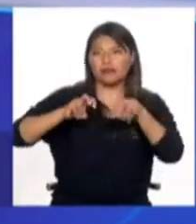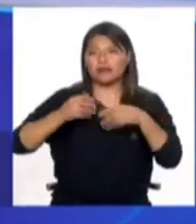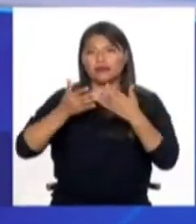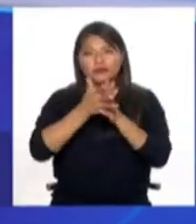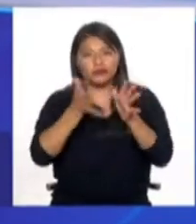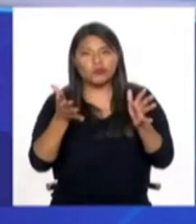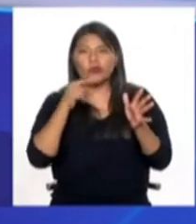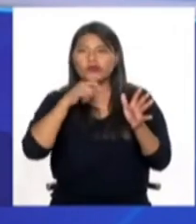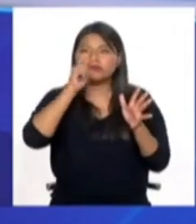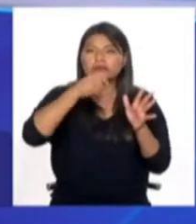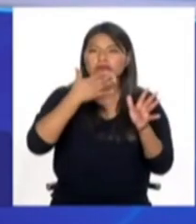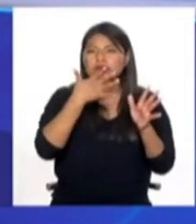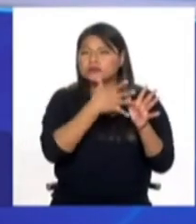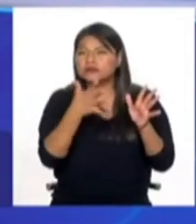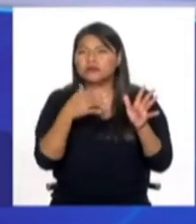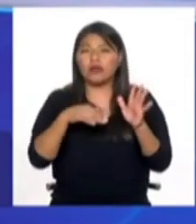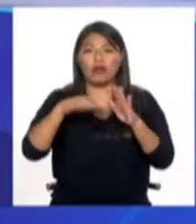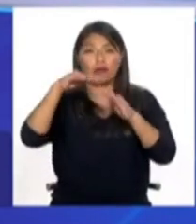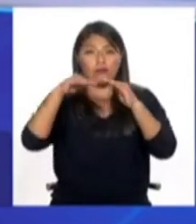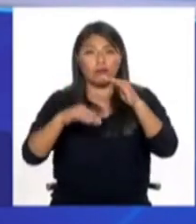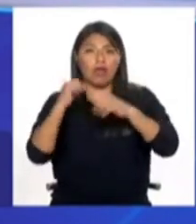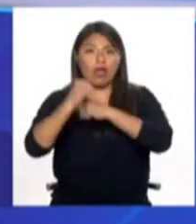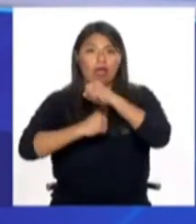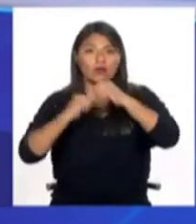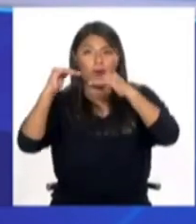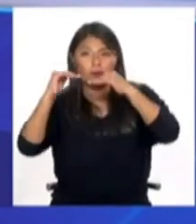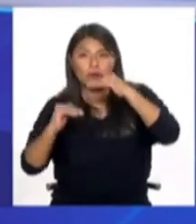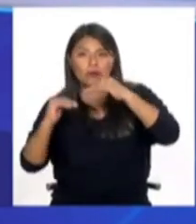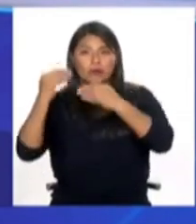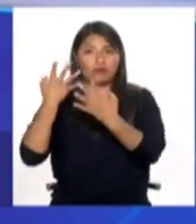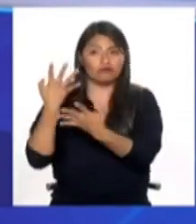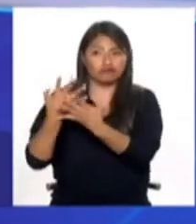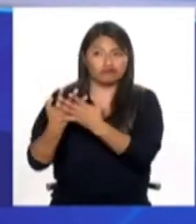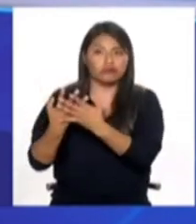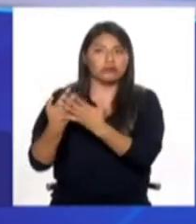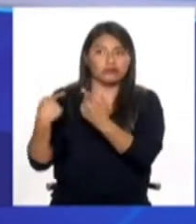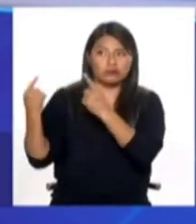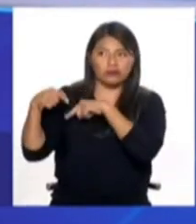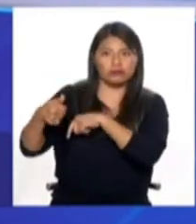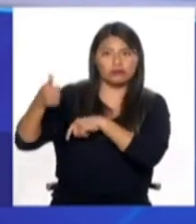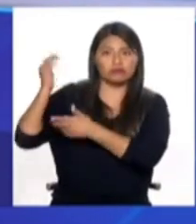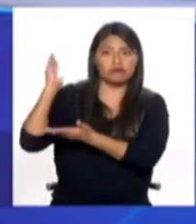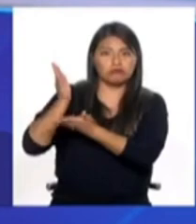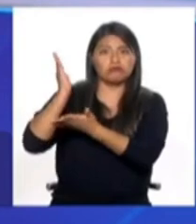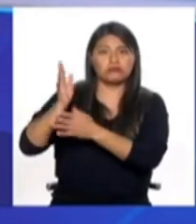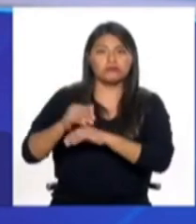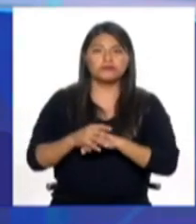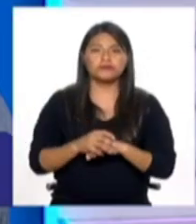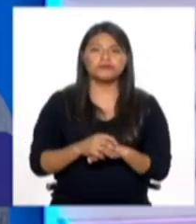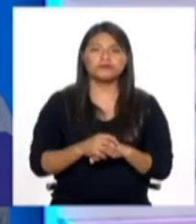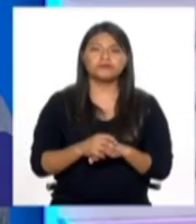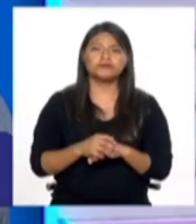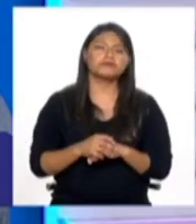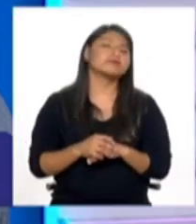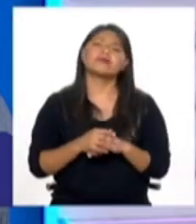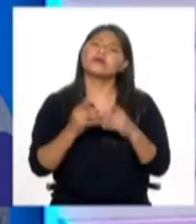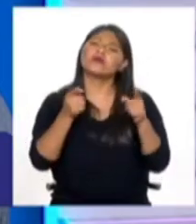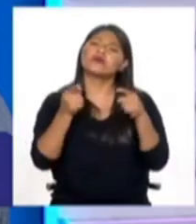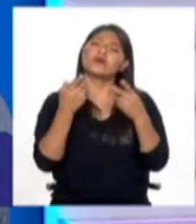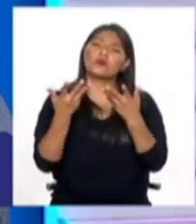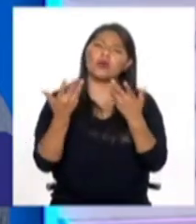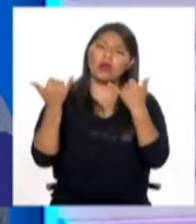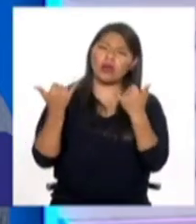se buscará bajar la pena seguramente, pero hay una sanción que... ¿Y qué sanciones hay? Para entender, Sofía,